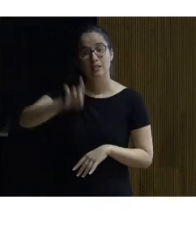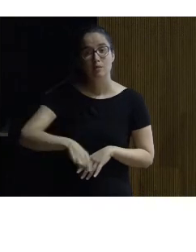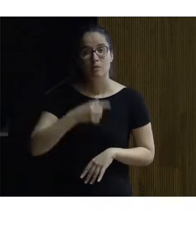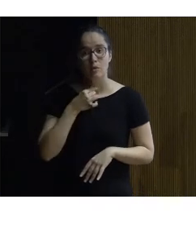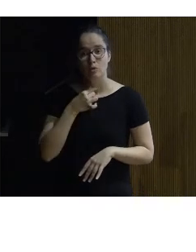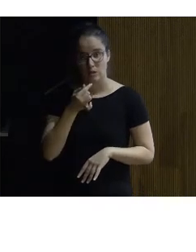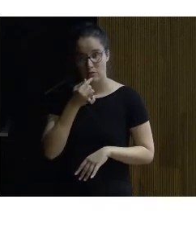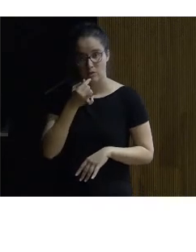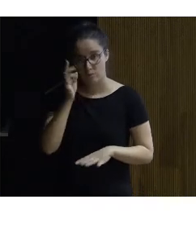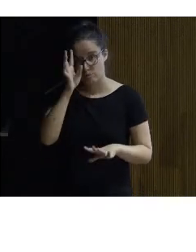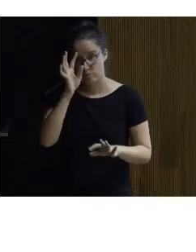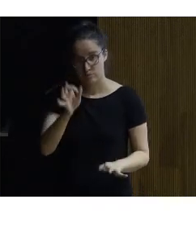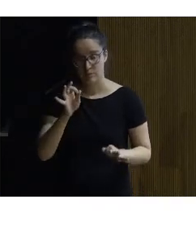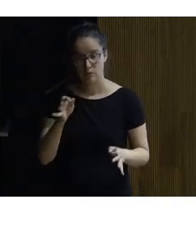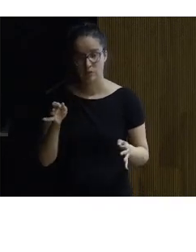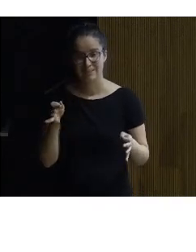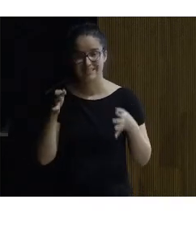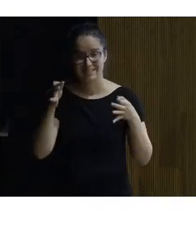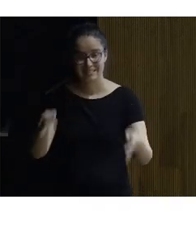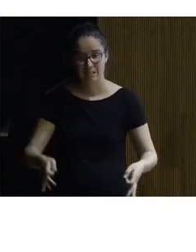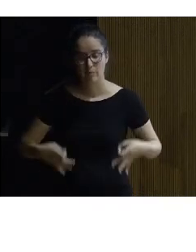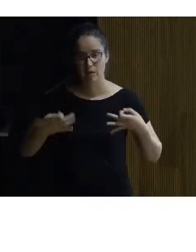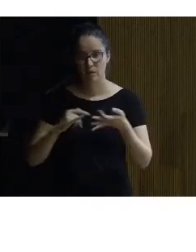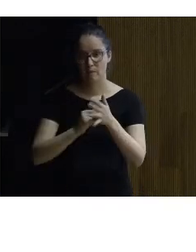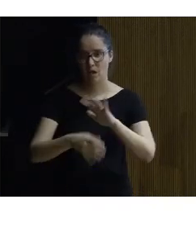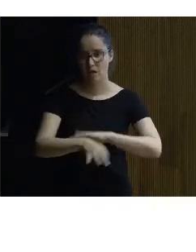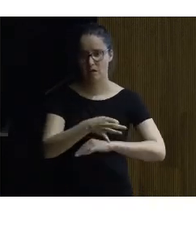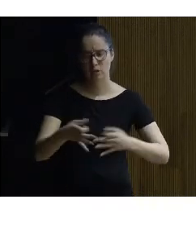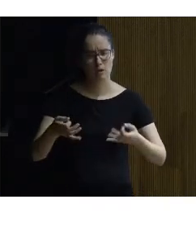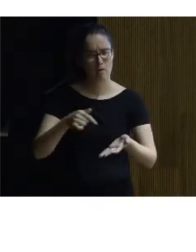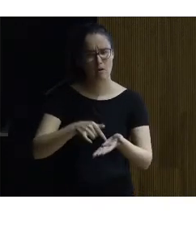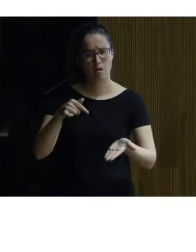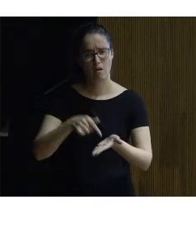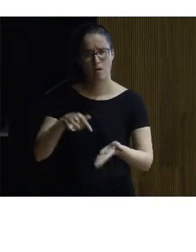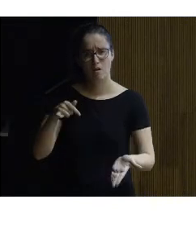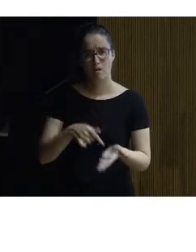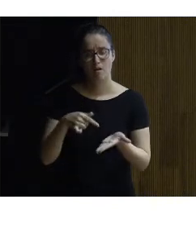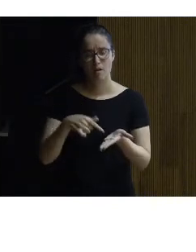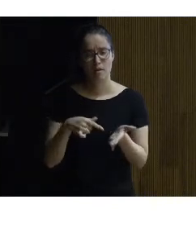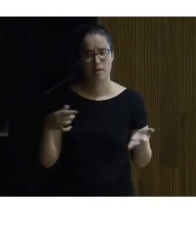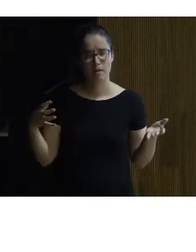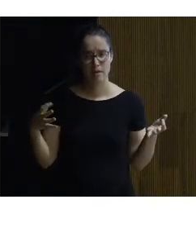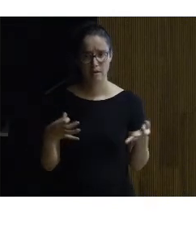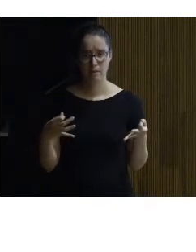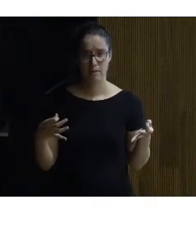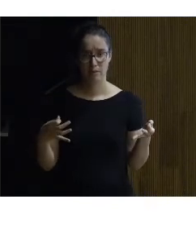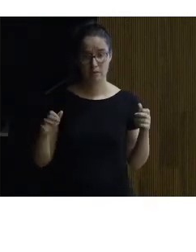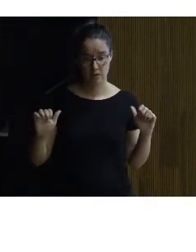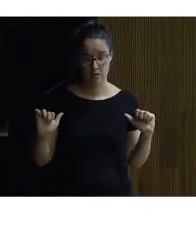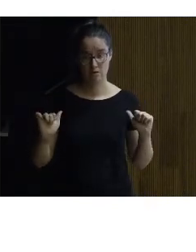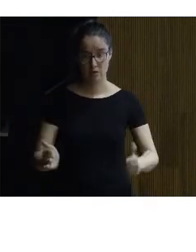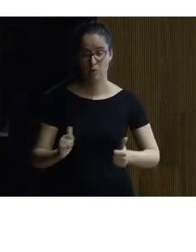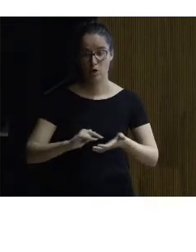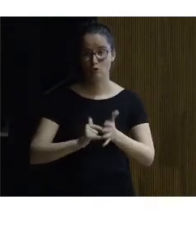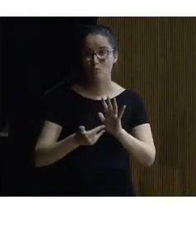decir que efectivamente debía siempre debemos los arquitectos insistir en que esté en el arranque de los